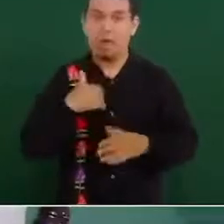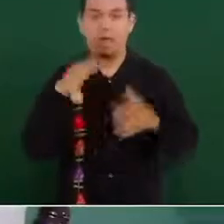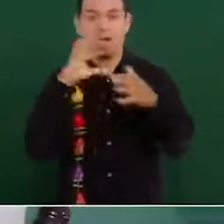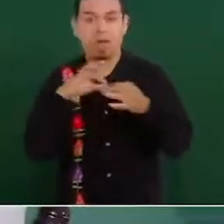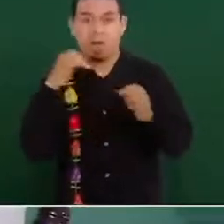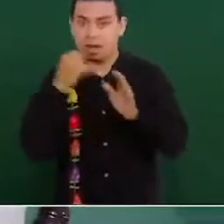que esas